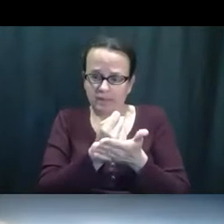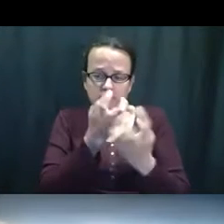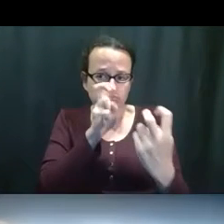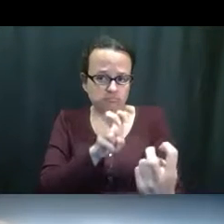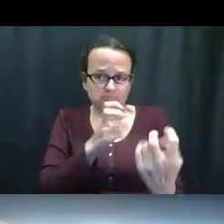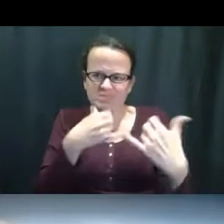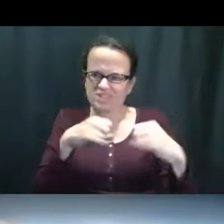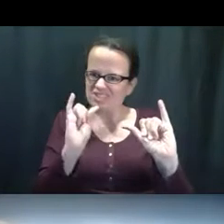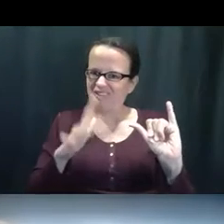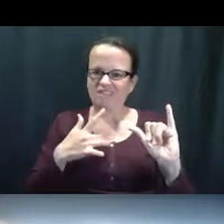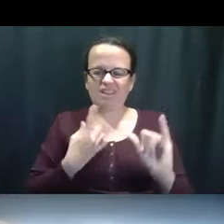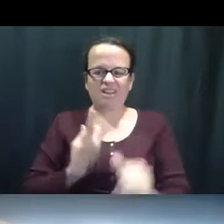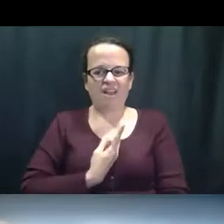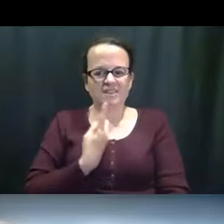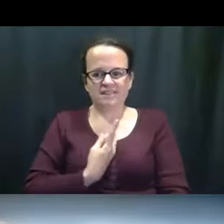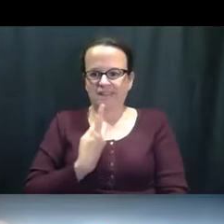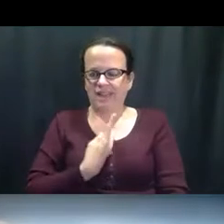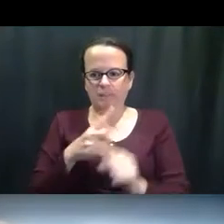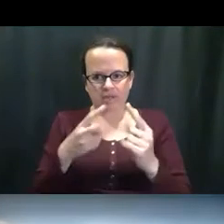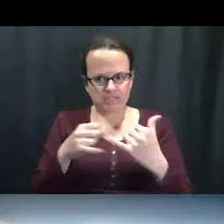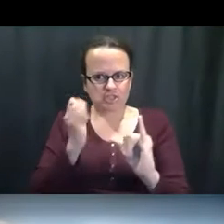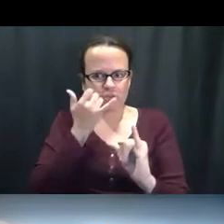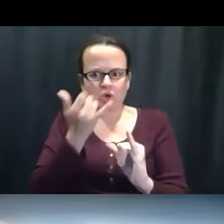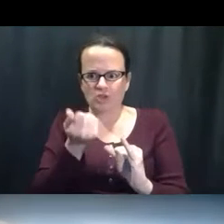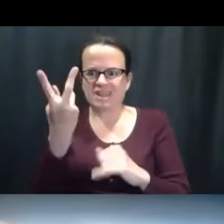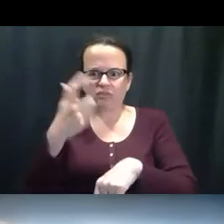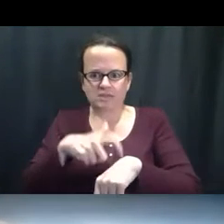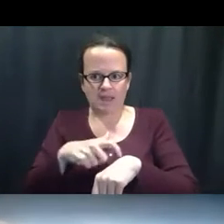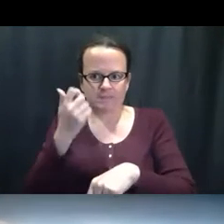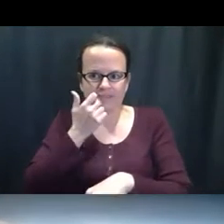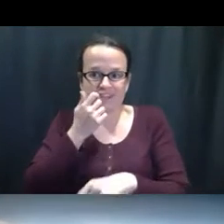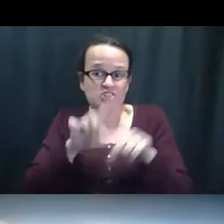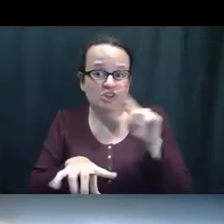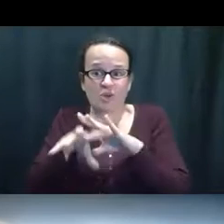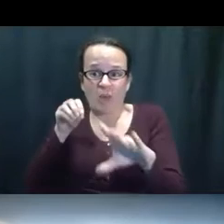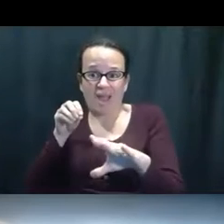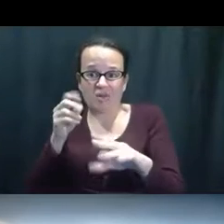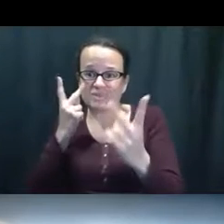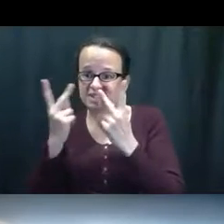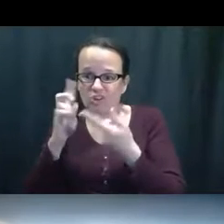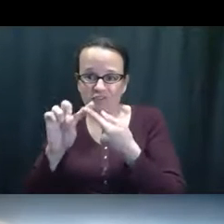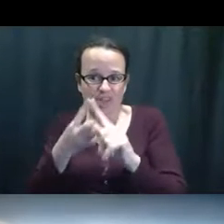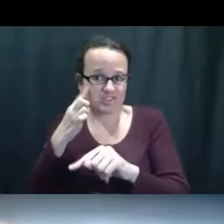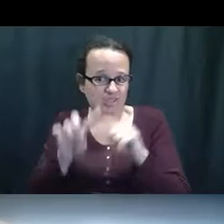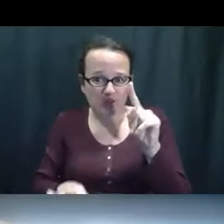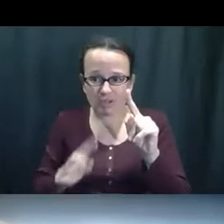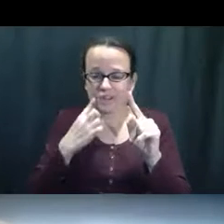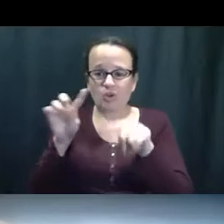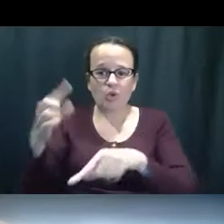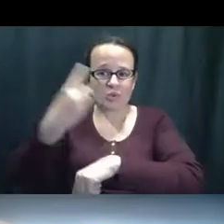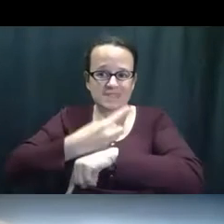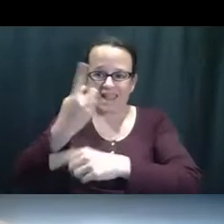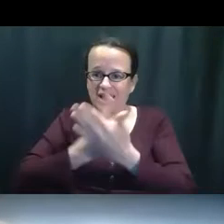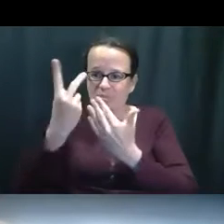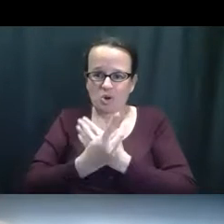se sentía muy aislada y no podía salir, no podía ver sus amistades, no